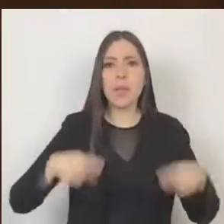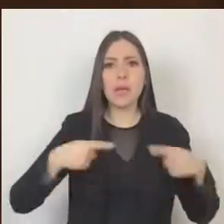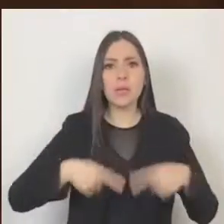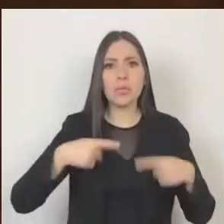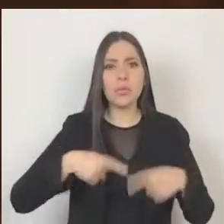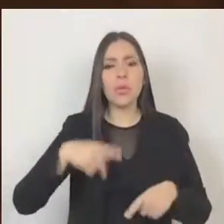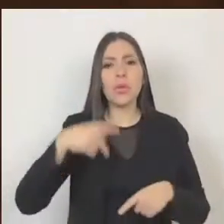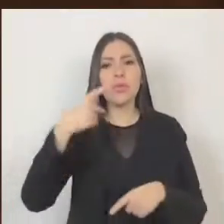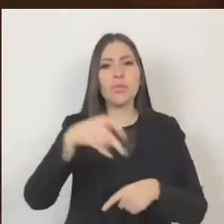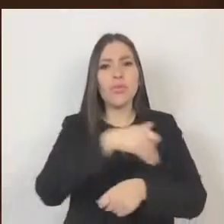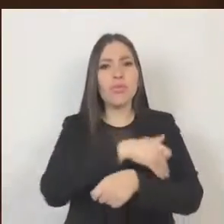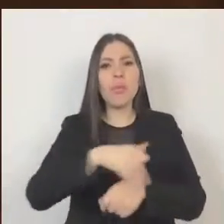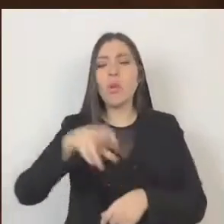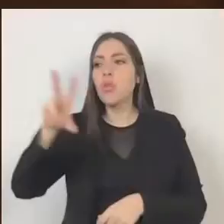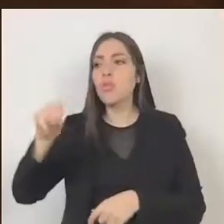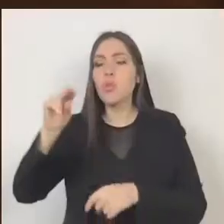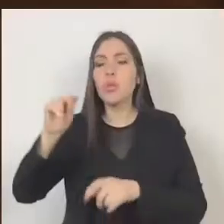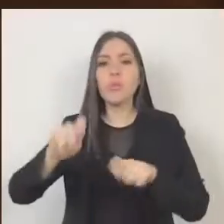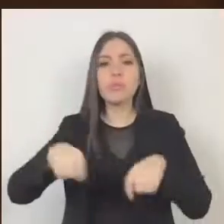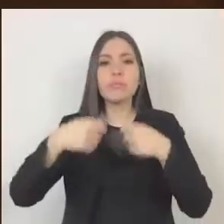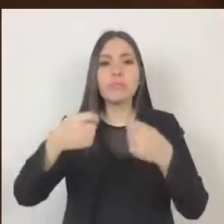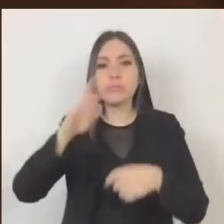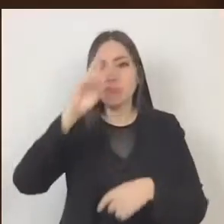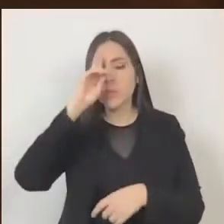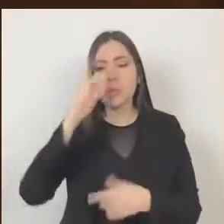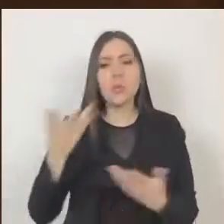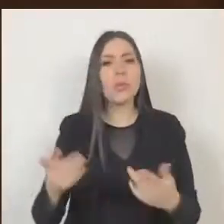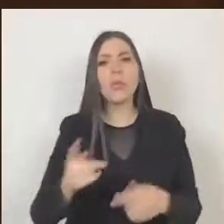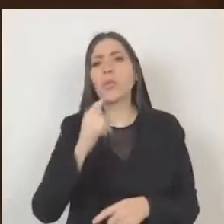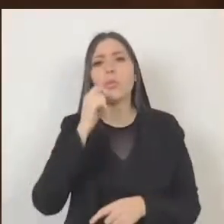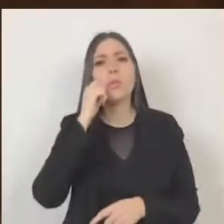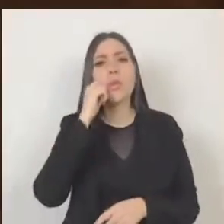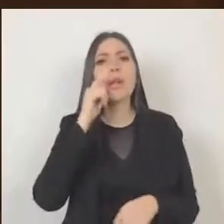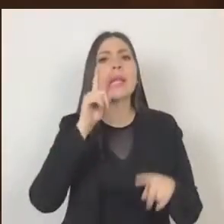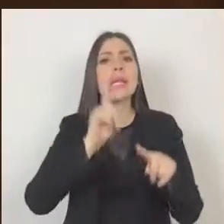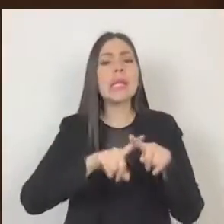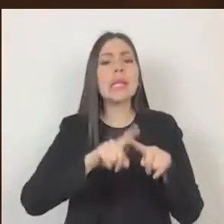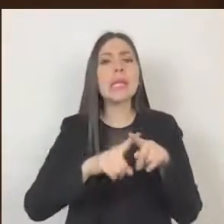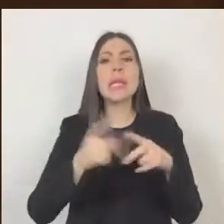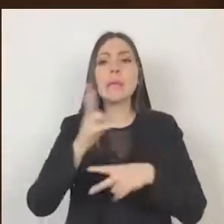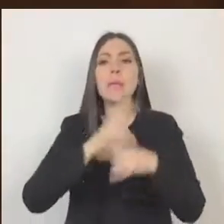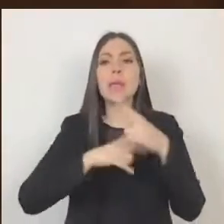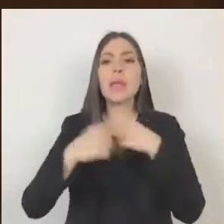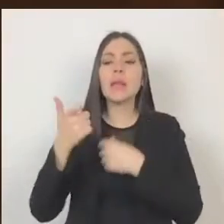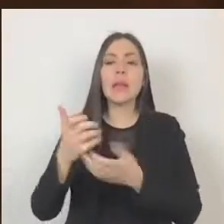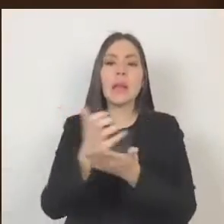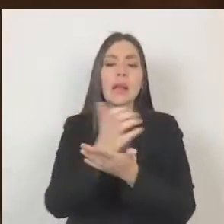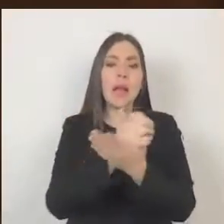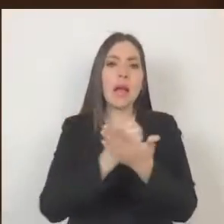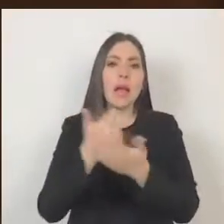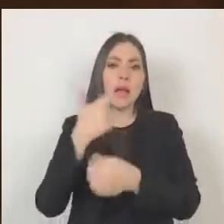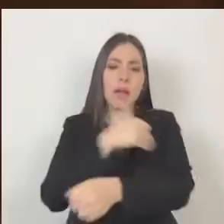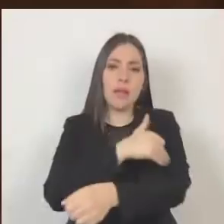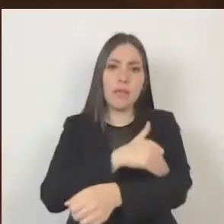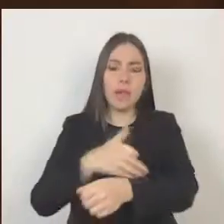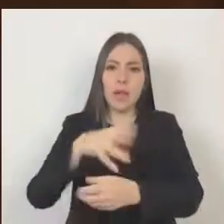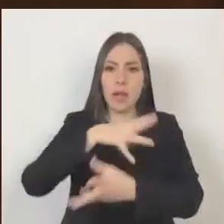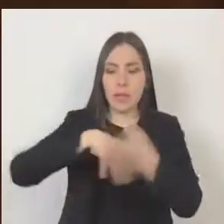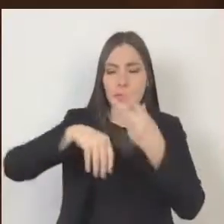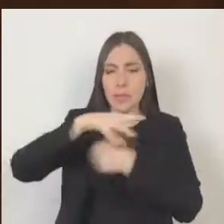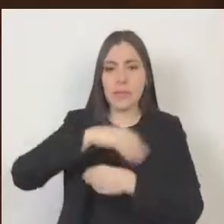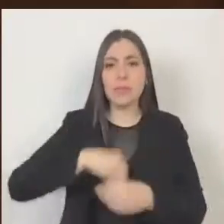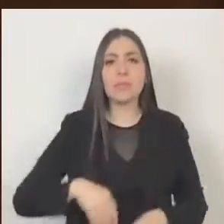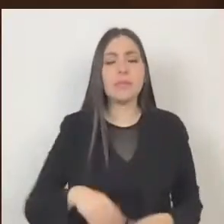la familia, sin importar su naturaleza o quien la genere. Indebidamente, se ha considerado